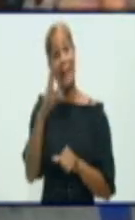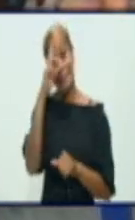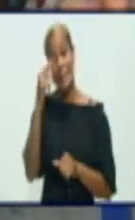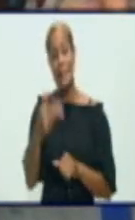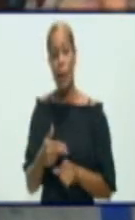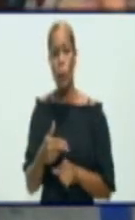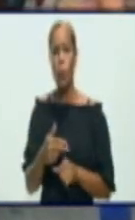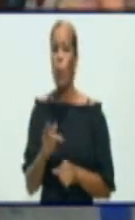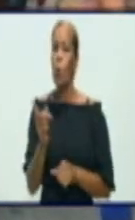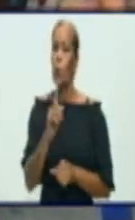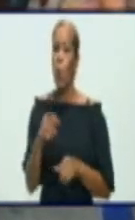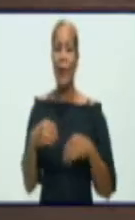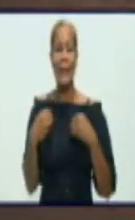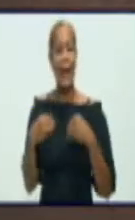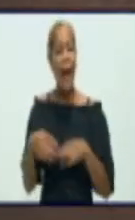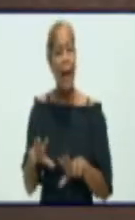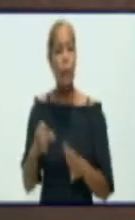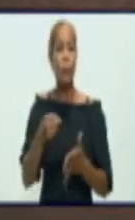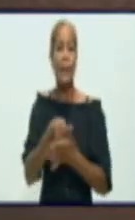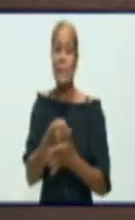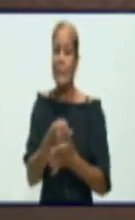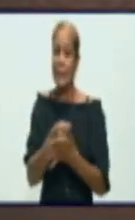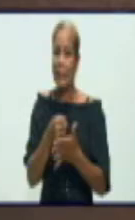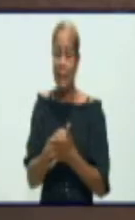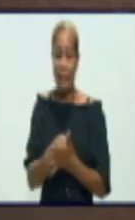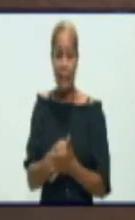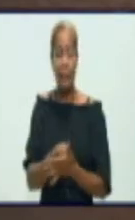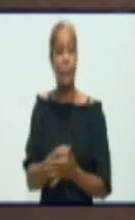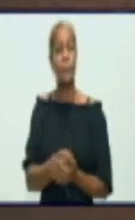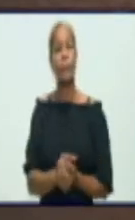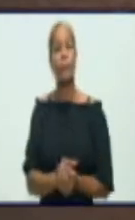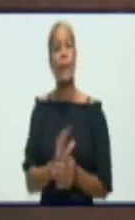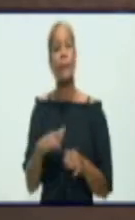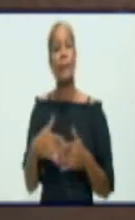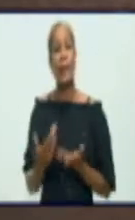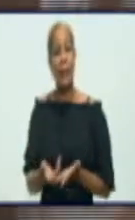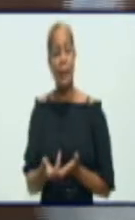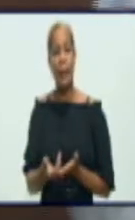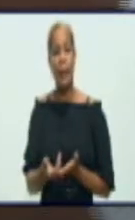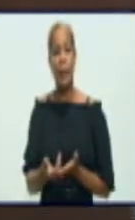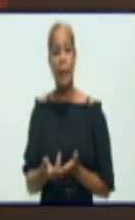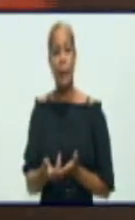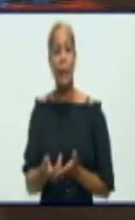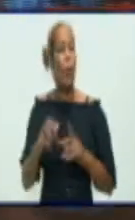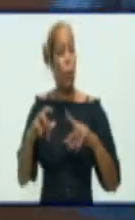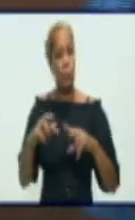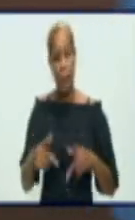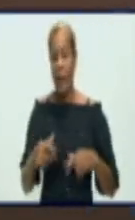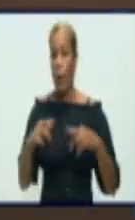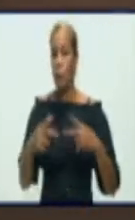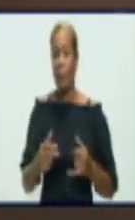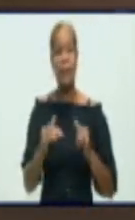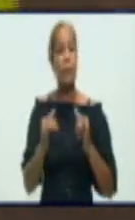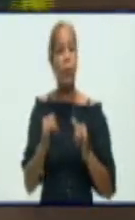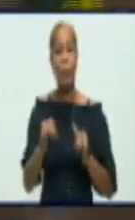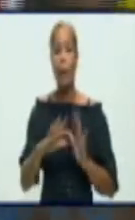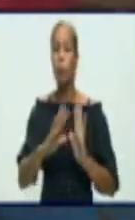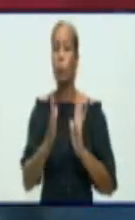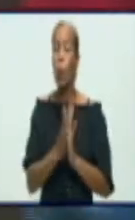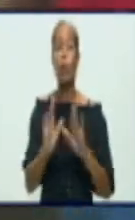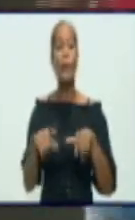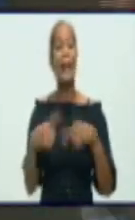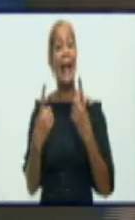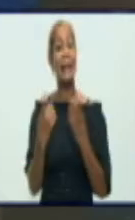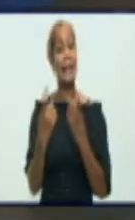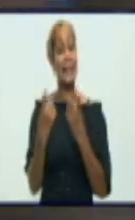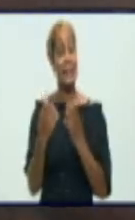insistir, de ser persistente, de ser reiterativos en la necesidad de las medidas